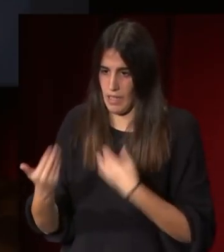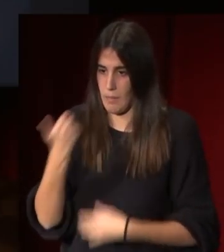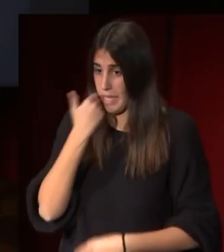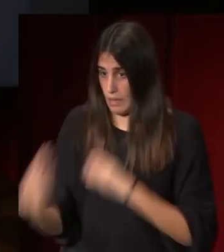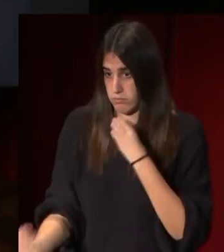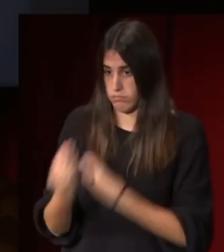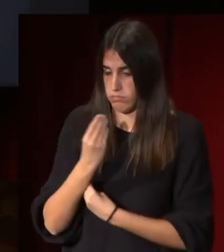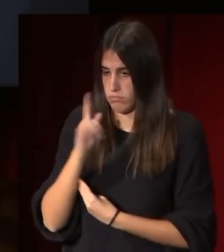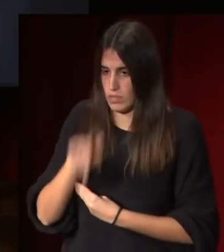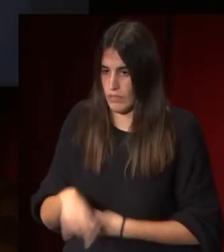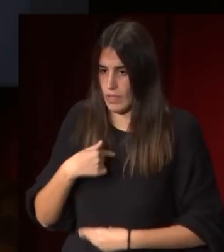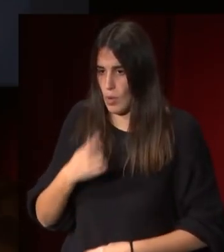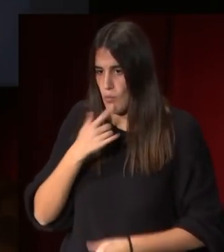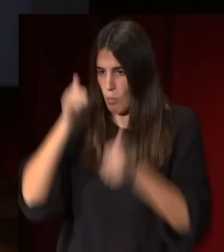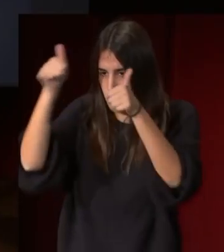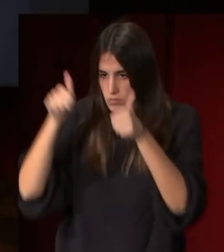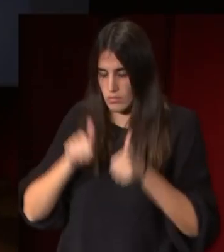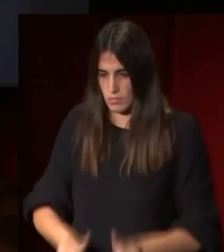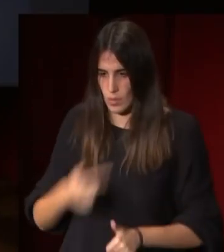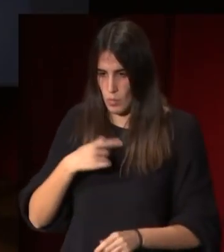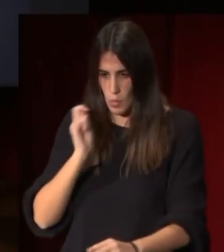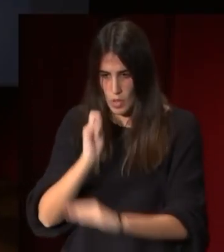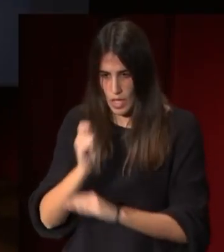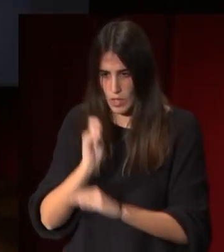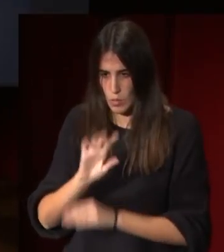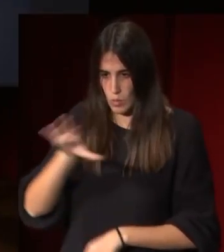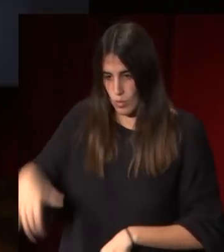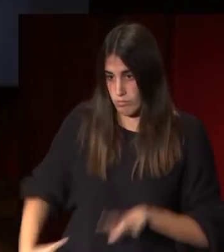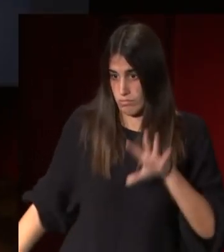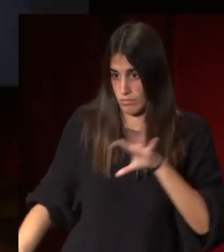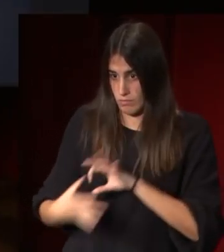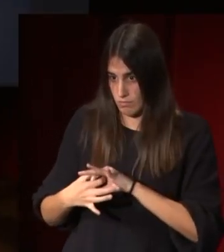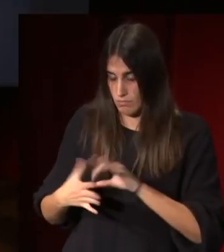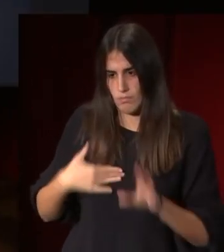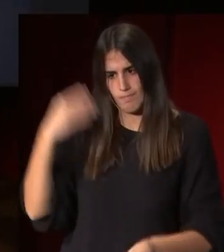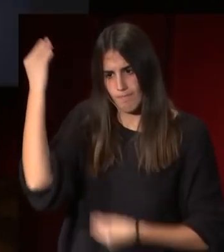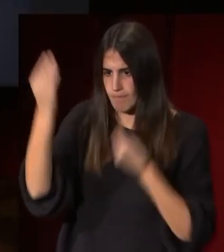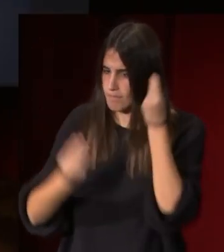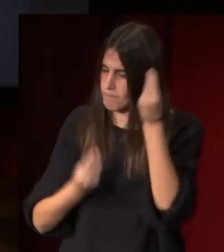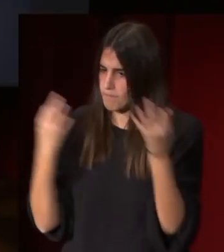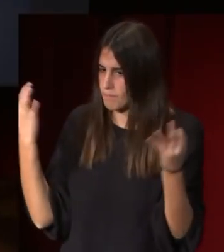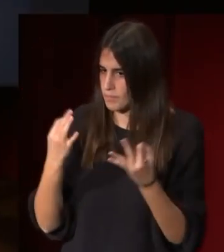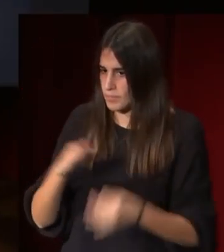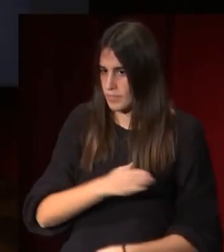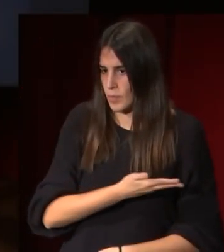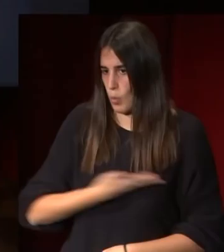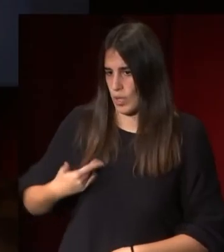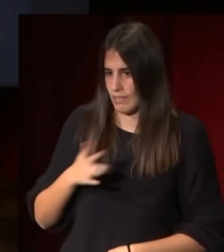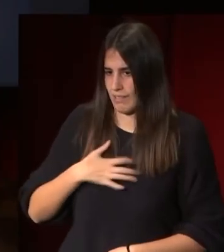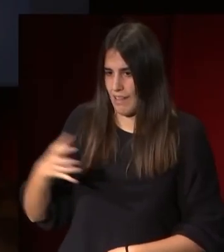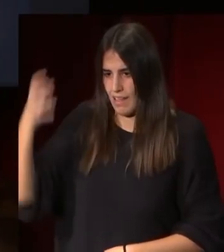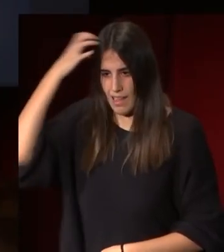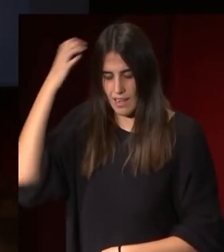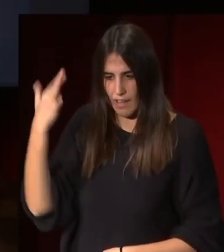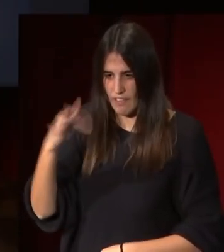conseguido un nombramiento como escultor de cámara es lógico pensar que se planteara retratar al rey a Fernando VII